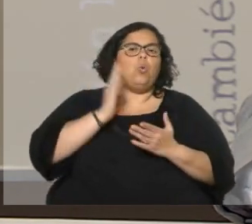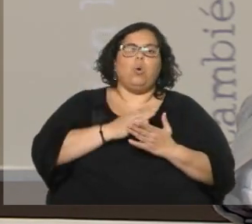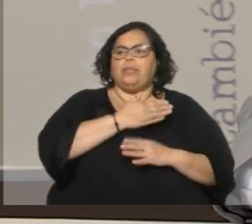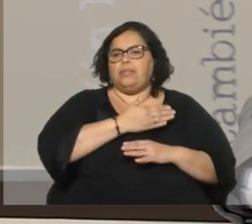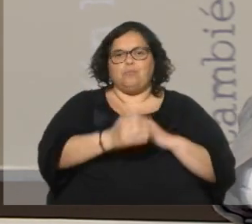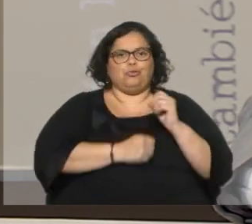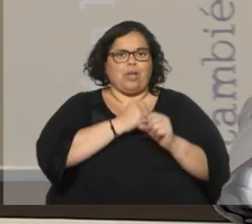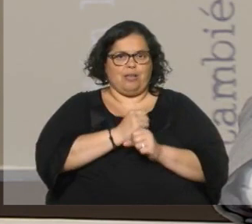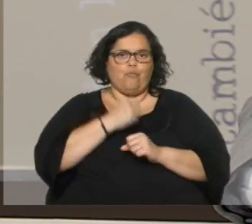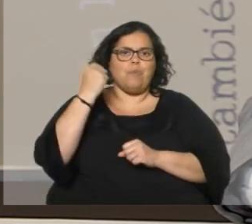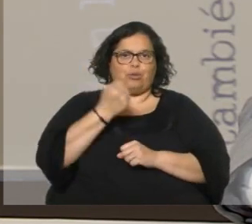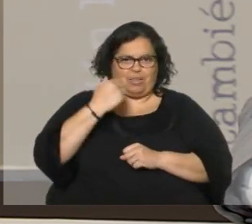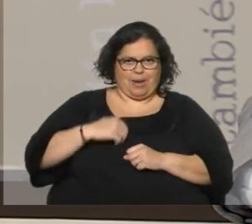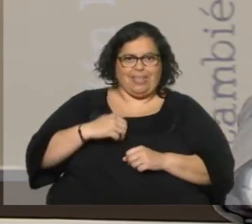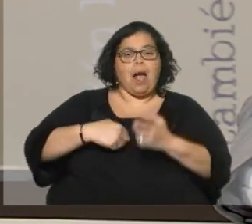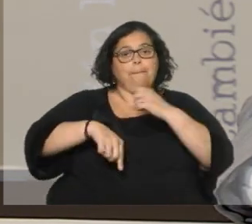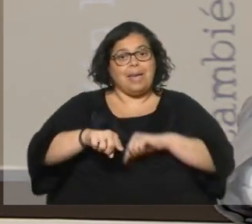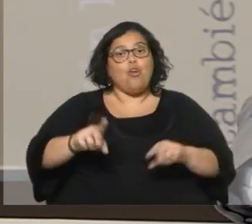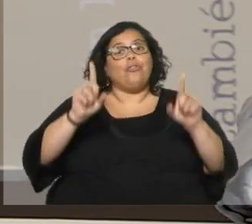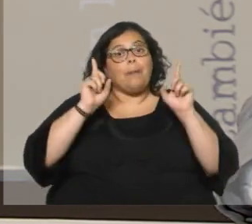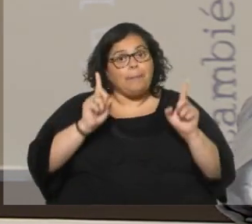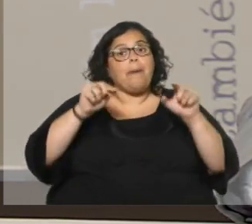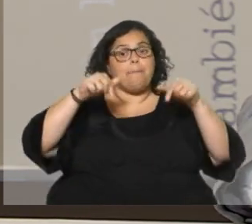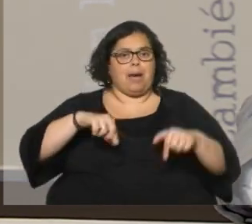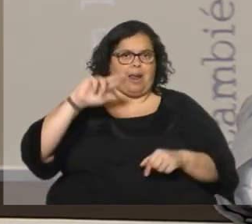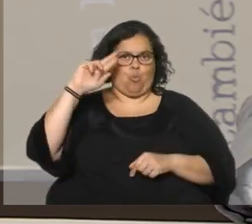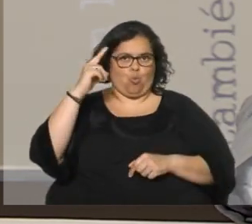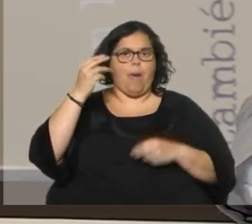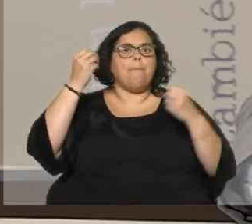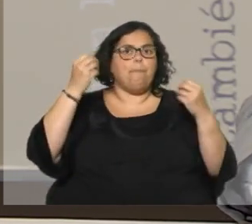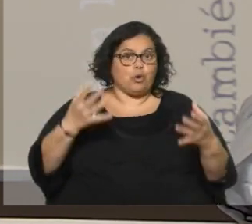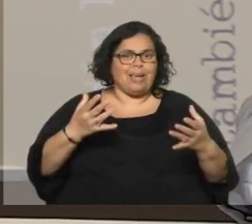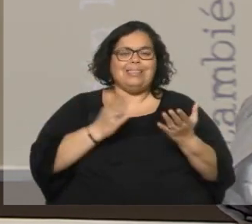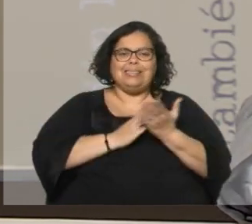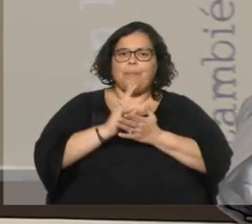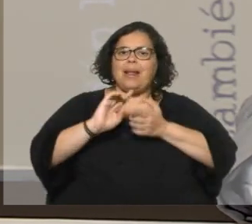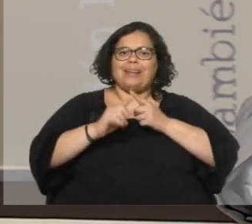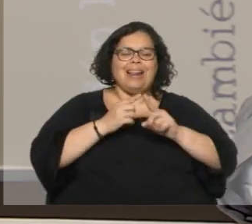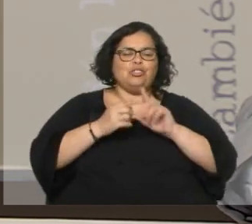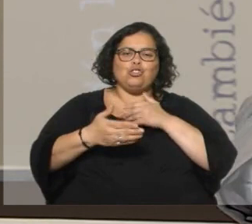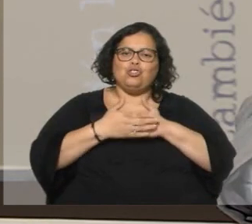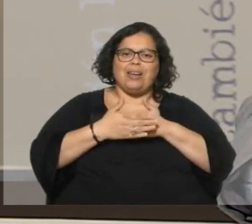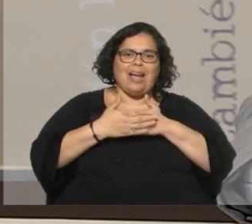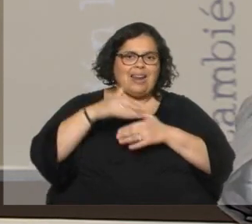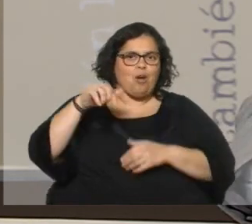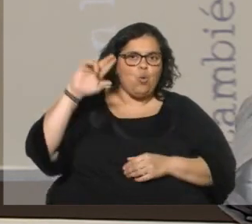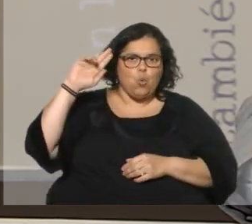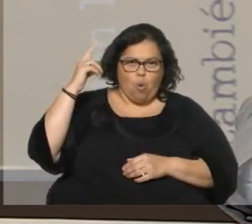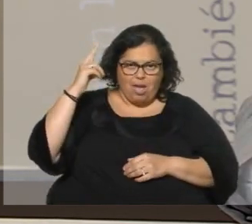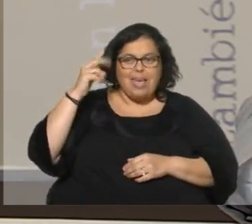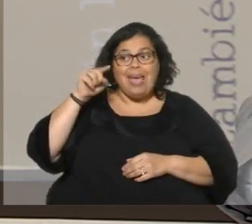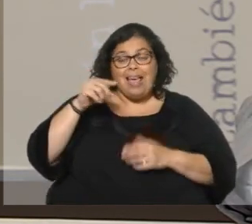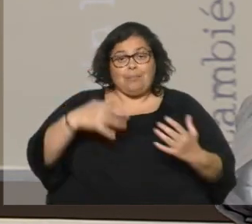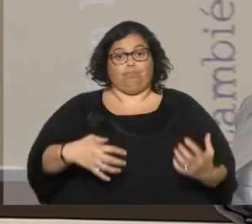para Argentina, pero también para el Uruguay. ¿Por qué? Tuvo una relación muy cercana para el Uruguay. Él asumió en